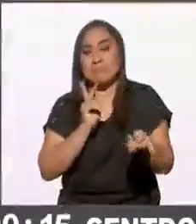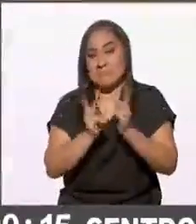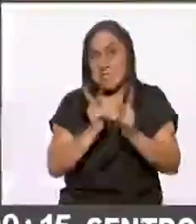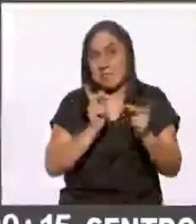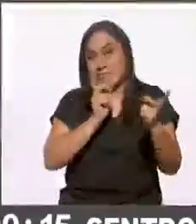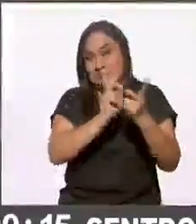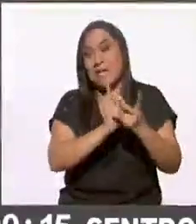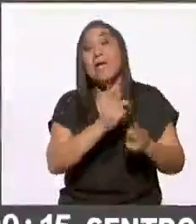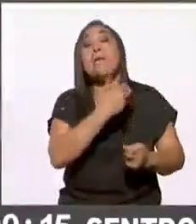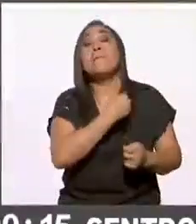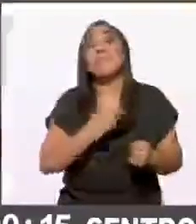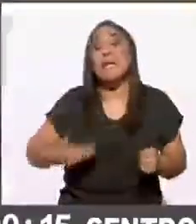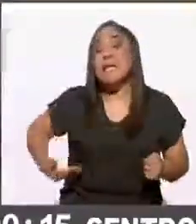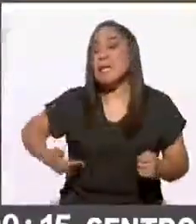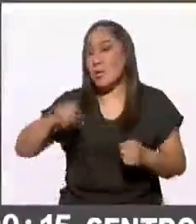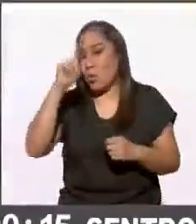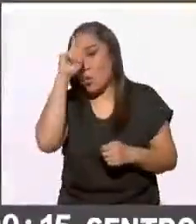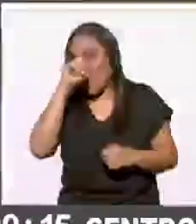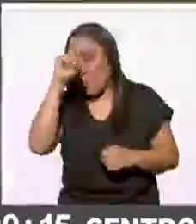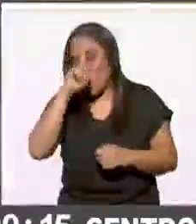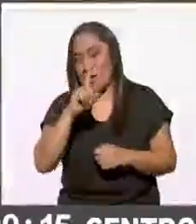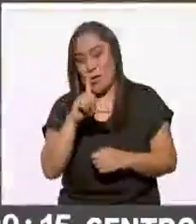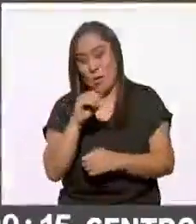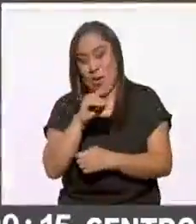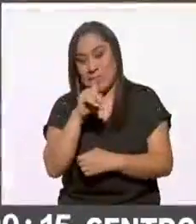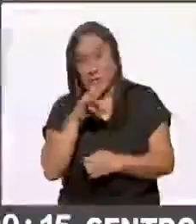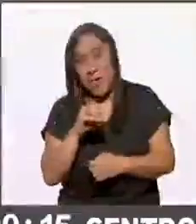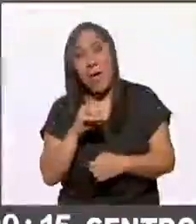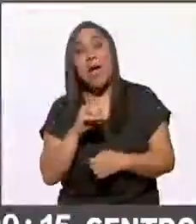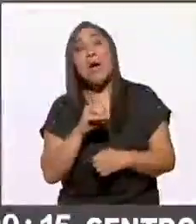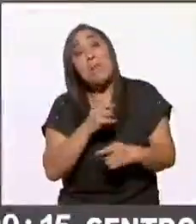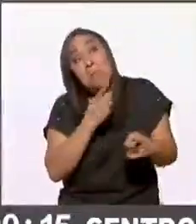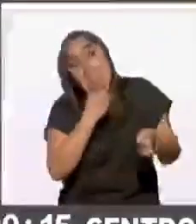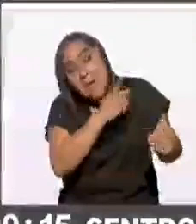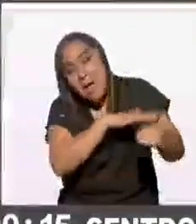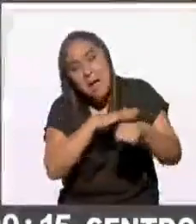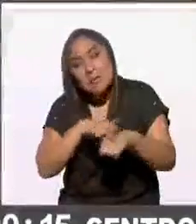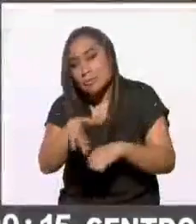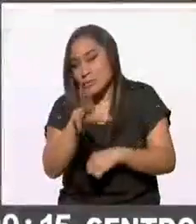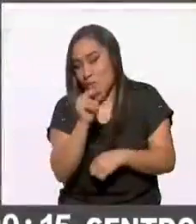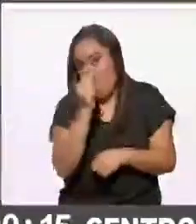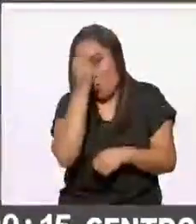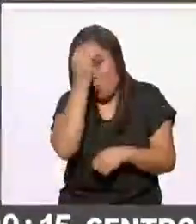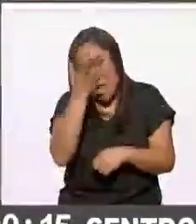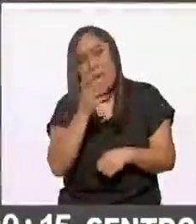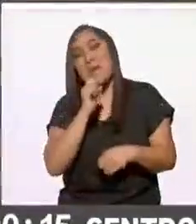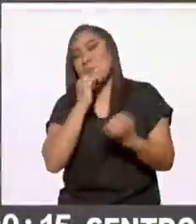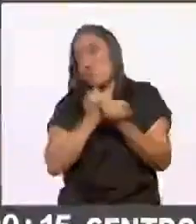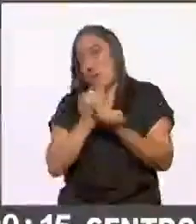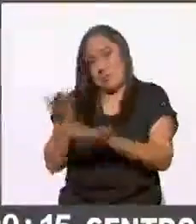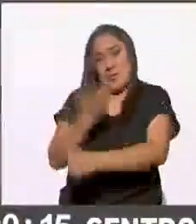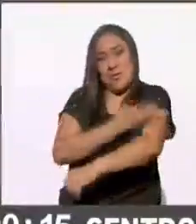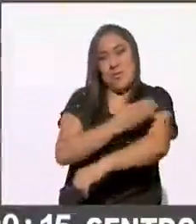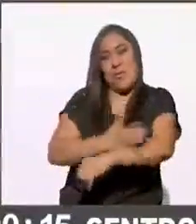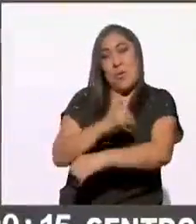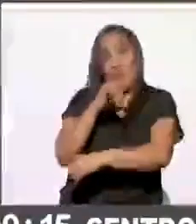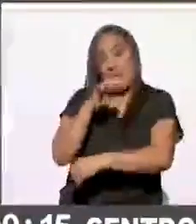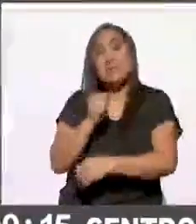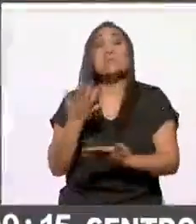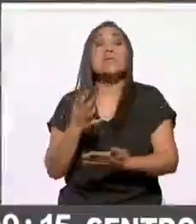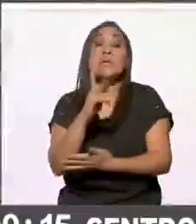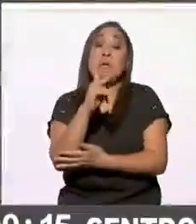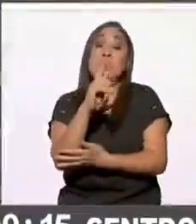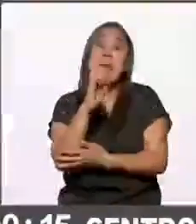el presidente consejero y bueno pues nos dijo que no olvidáramos como también lo dice mi compañero Luis Méndez que el PREP